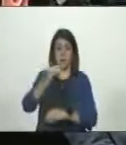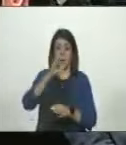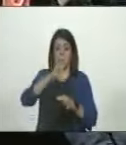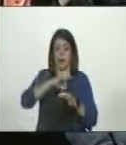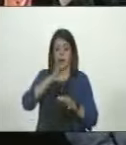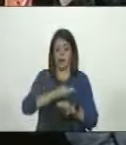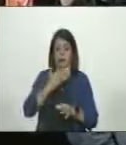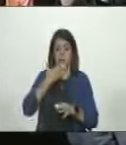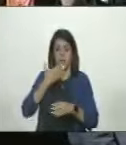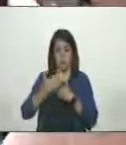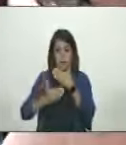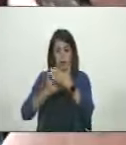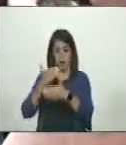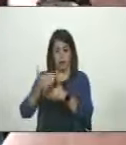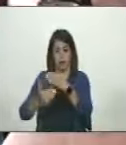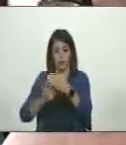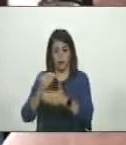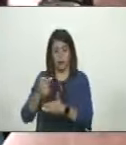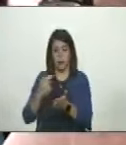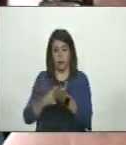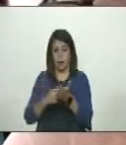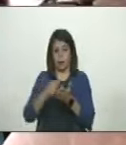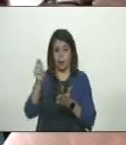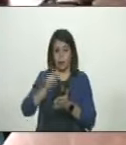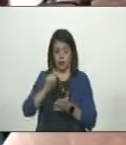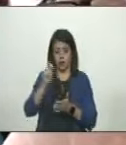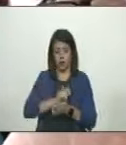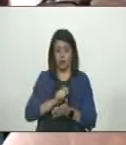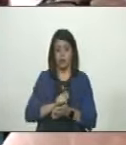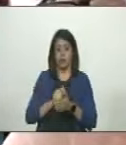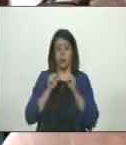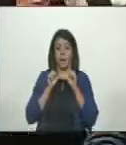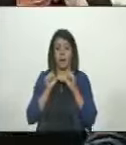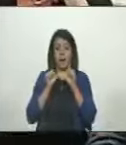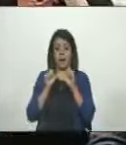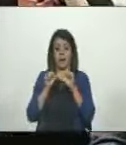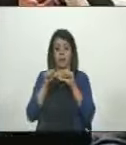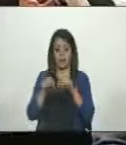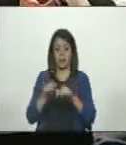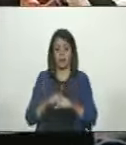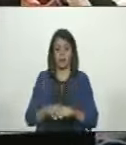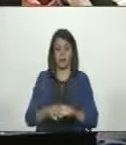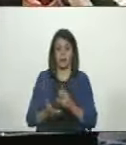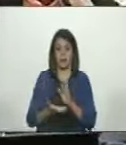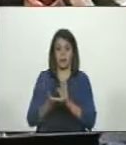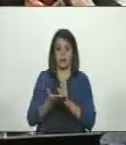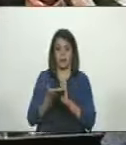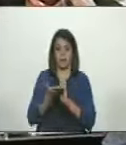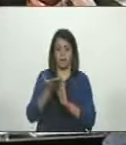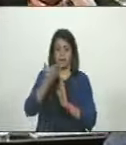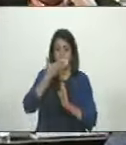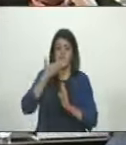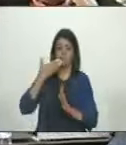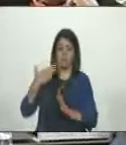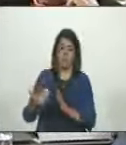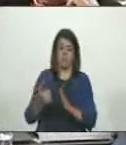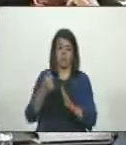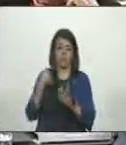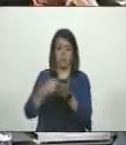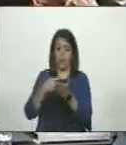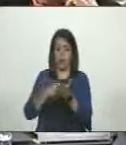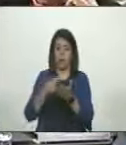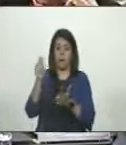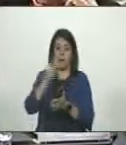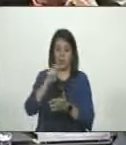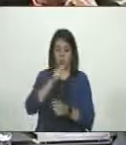ingresos para recuperar los salarios. O mejor dicho, para mantener la tendencia a la recuperación de los